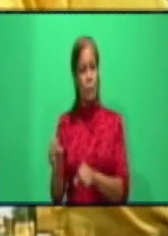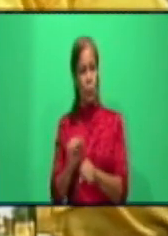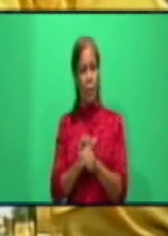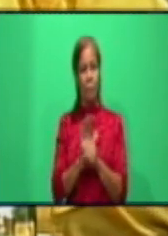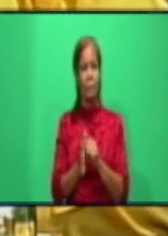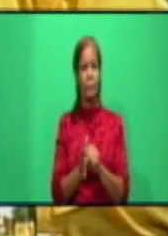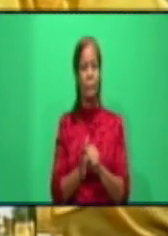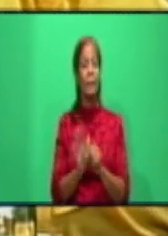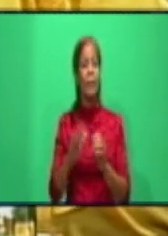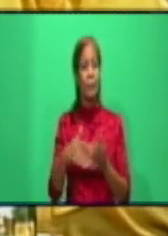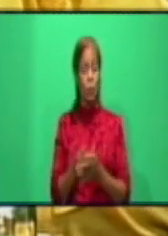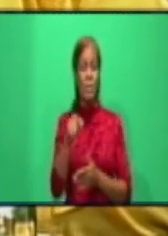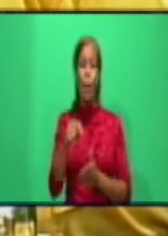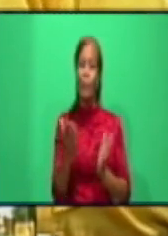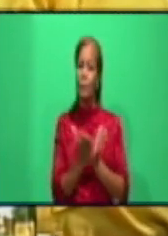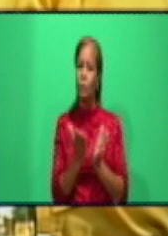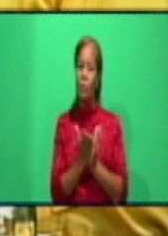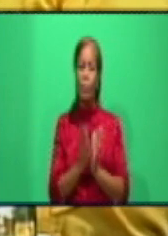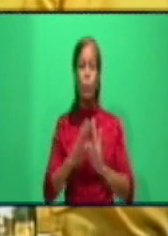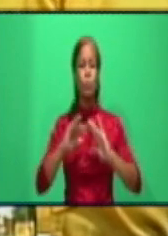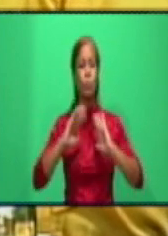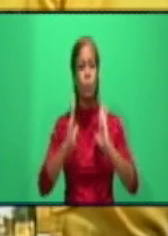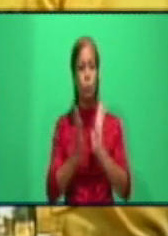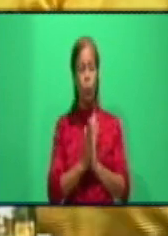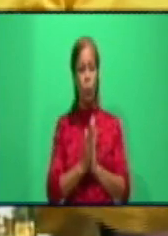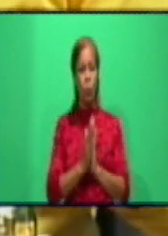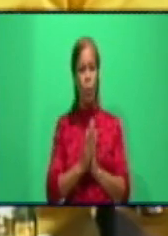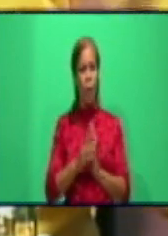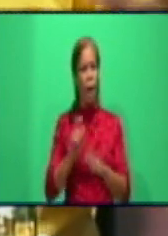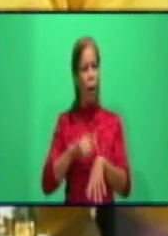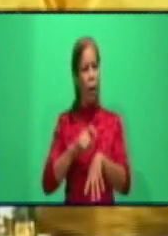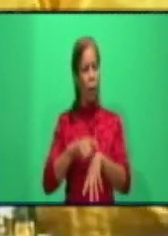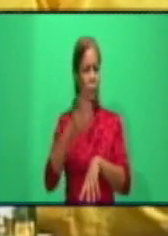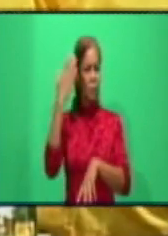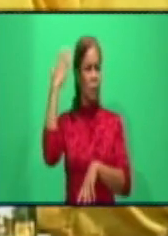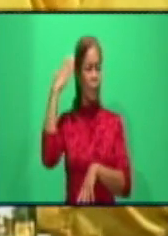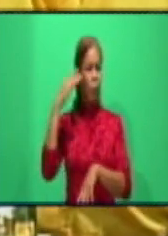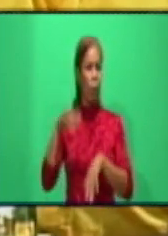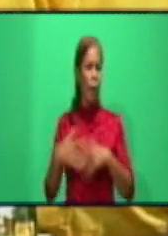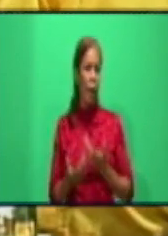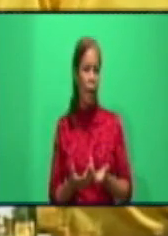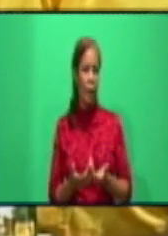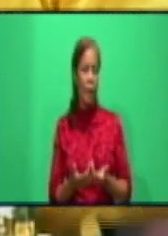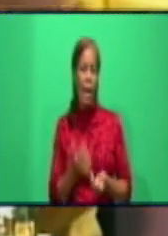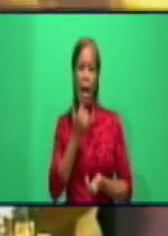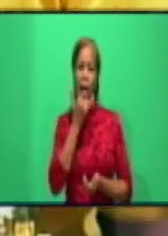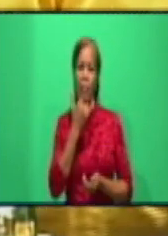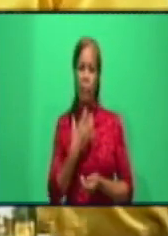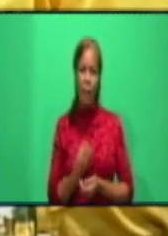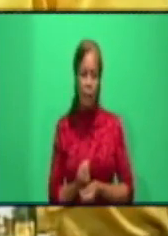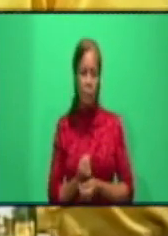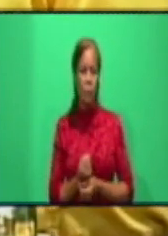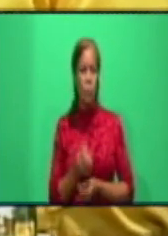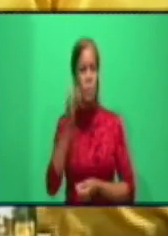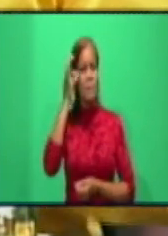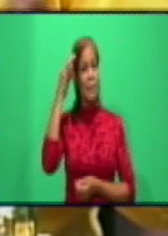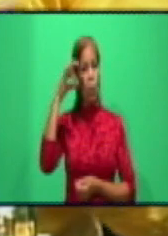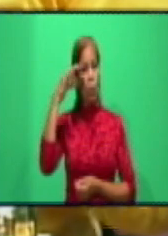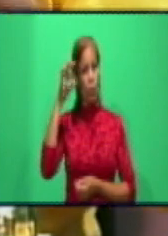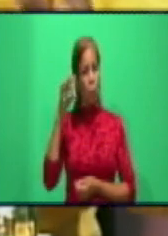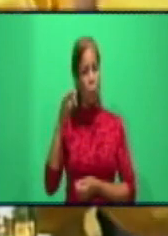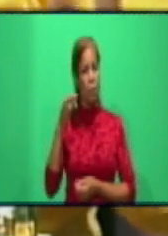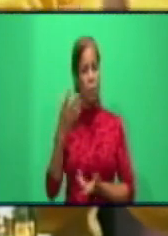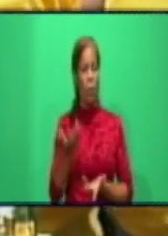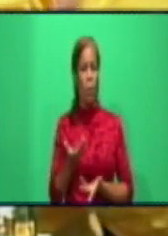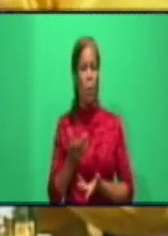estas tasas de incidencia que estamos viendo ahora. Bueno, en aquel momento era cuál era el efecto psicológico que producía este enfrentamiento, cuál